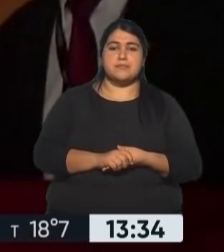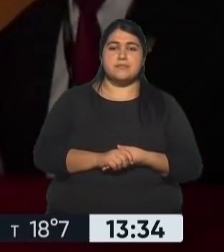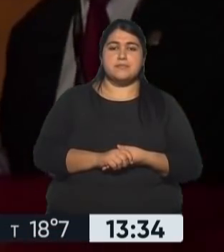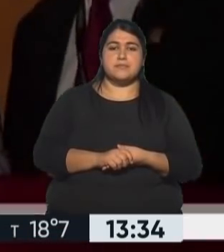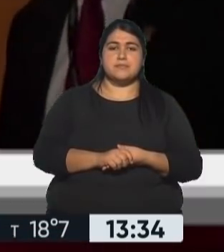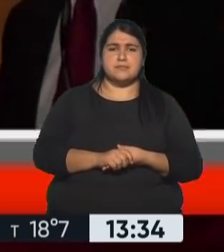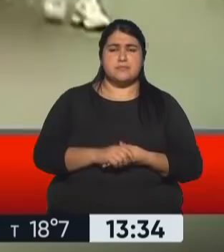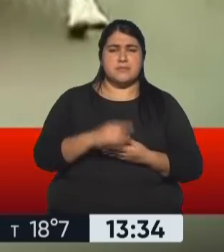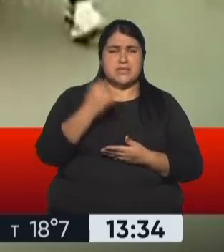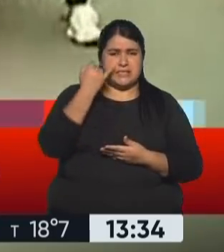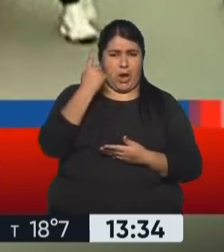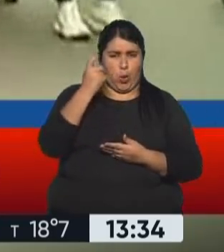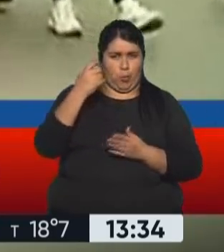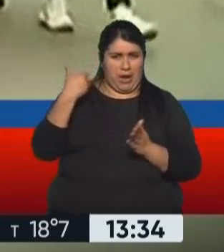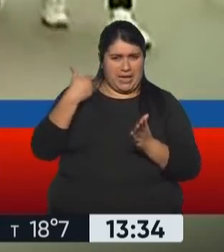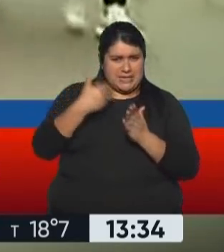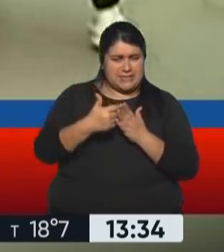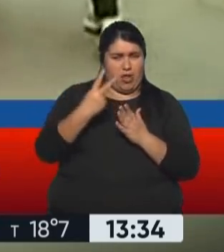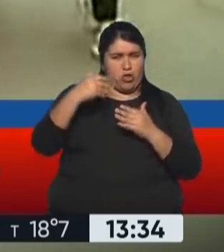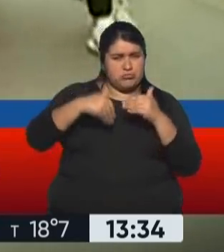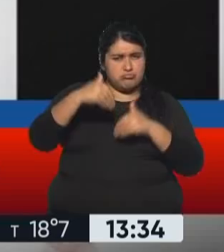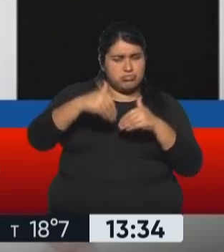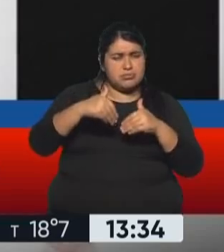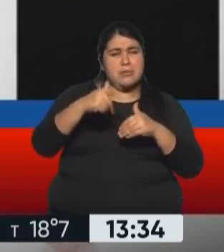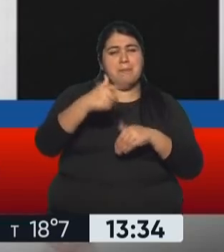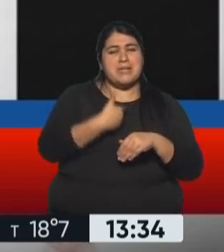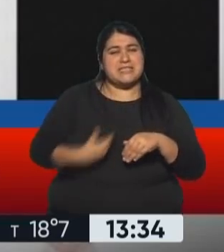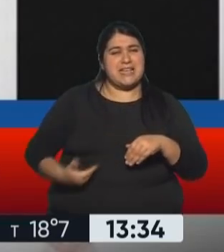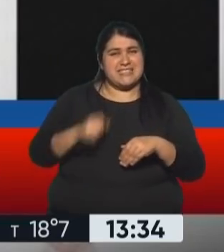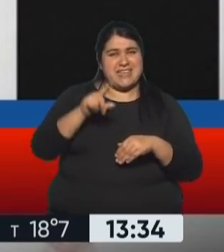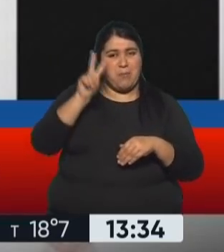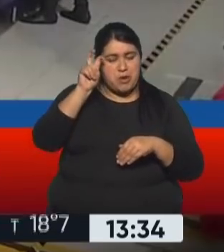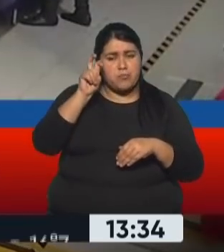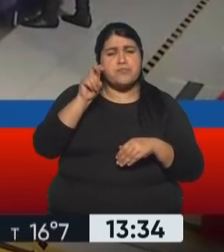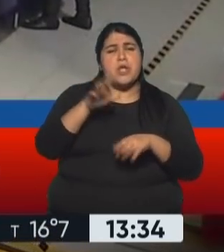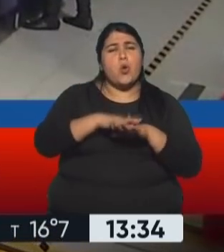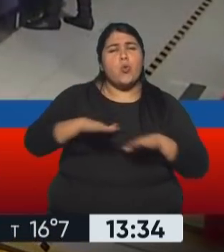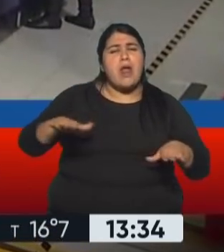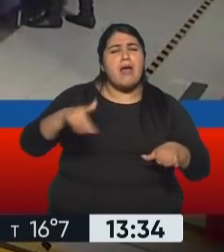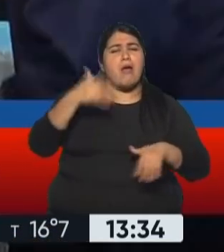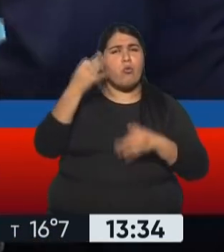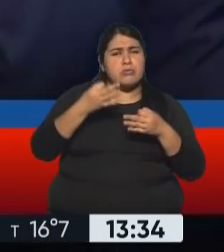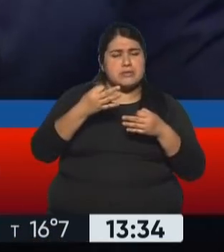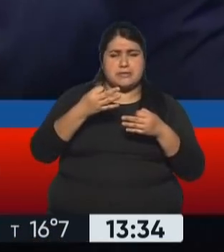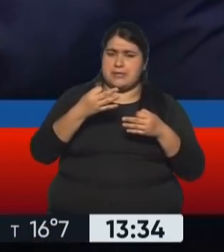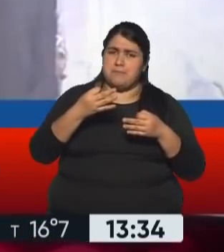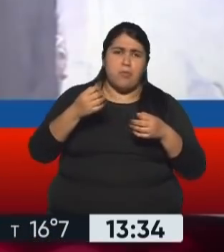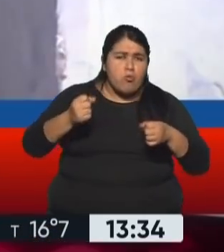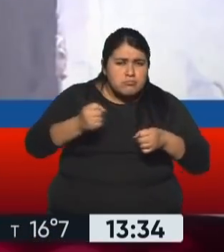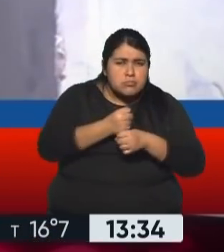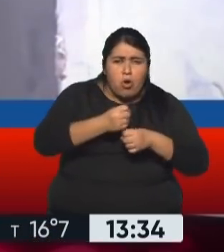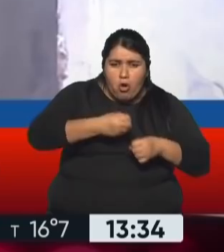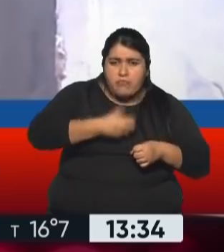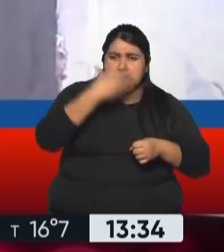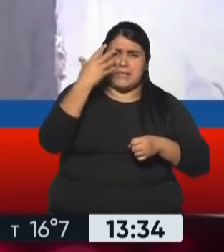Se cumplió ya un mes de la segunda vuelta de las elecciones presidenciales en Perú y el jurado nacional electoral no ha proclamado aún ganador a